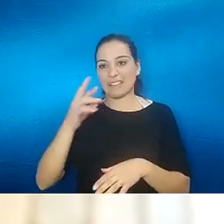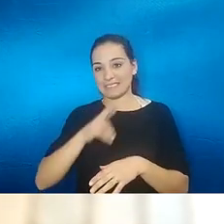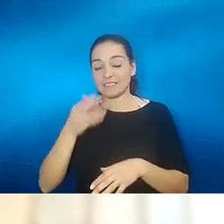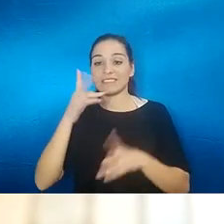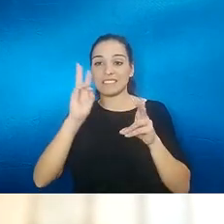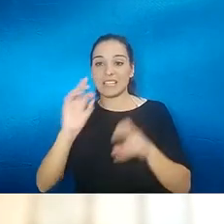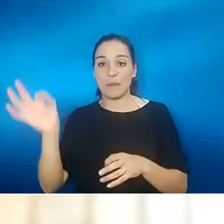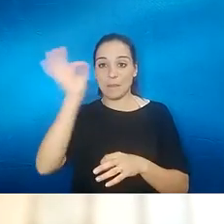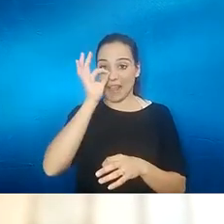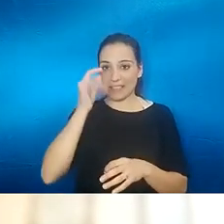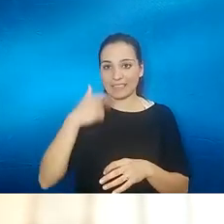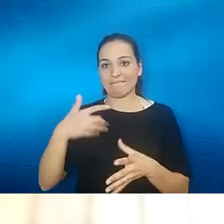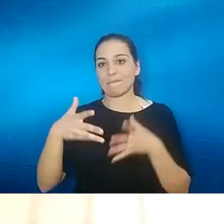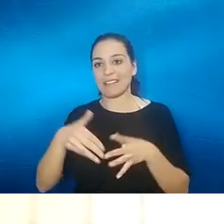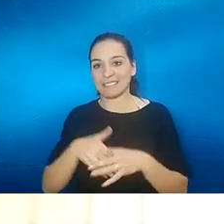me ha encantado